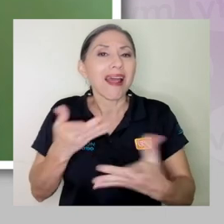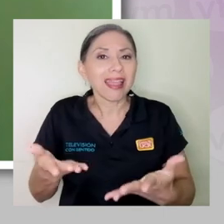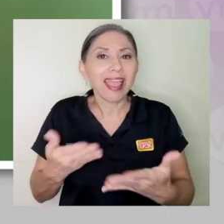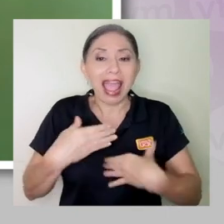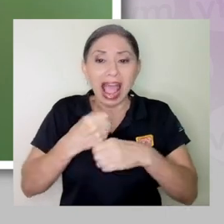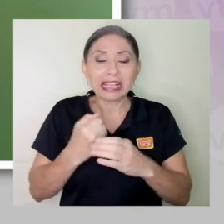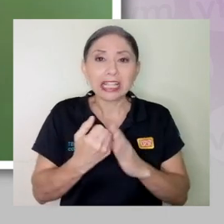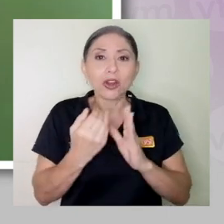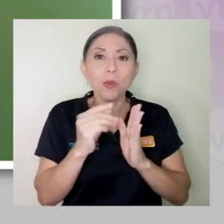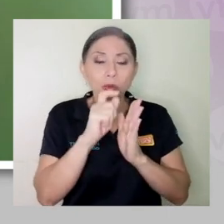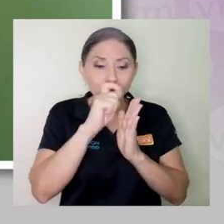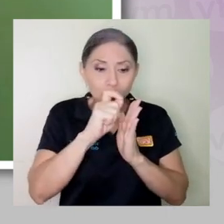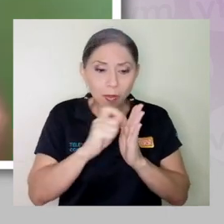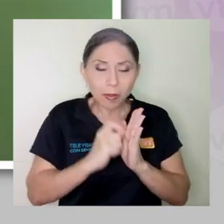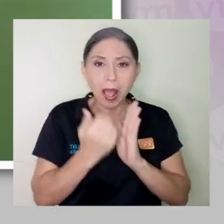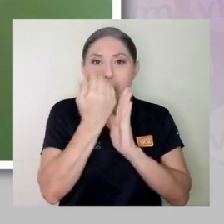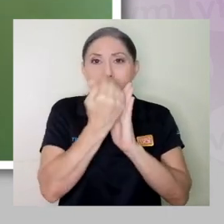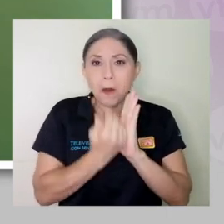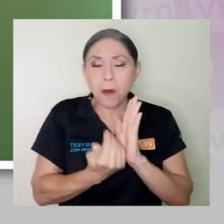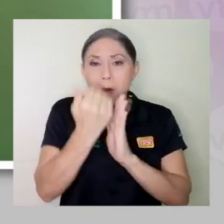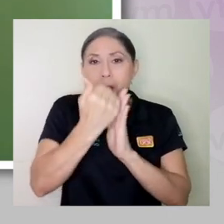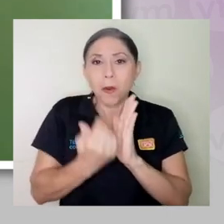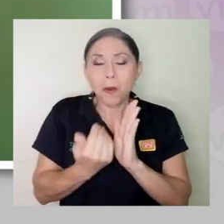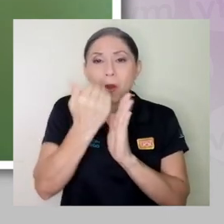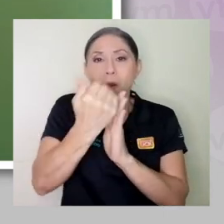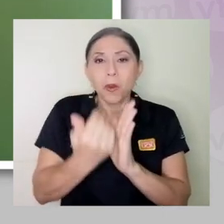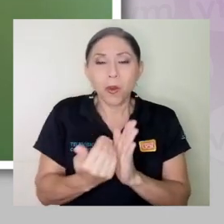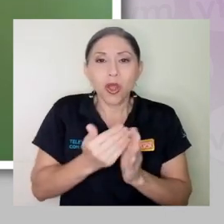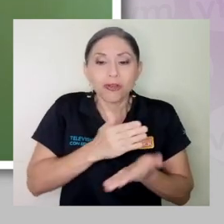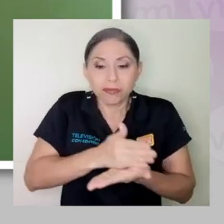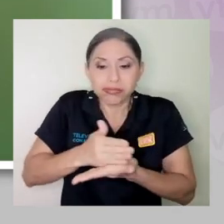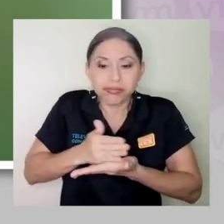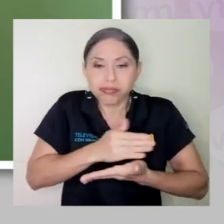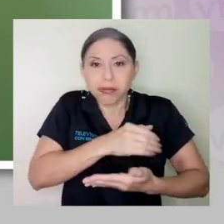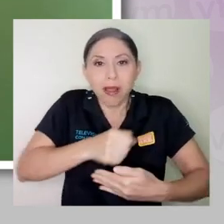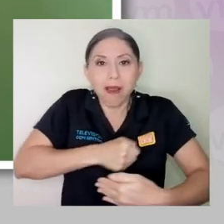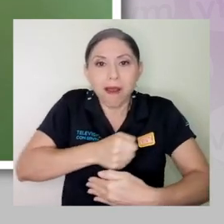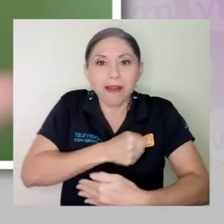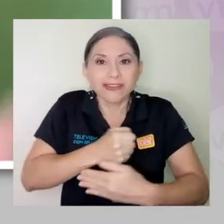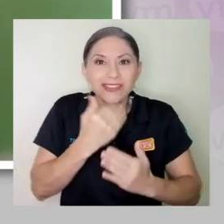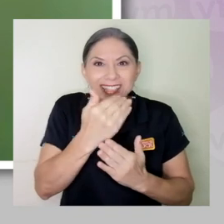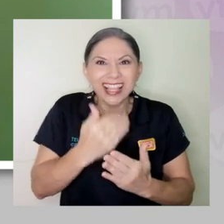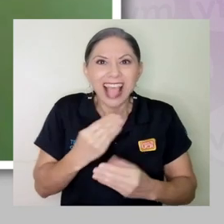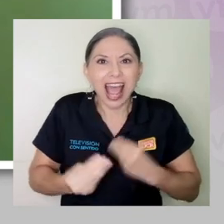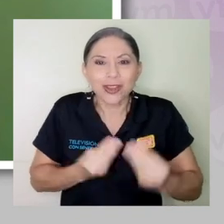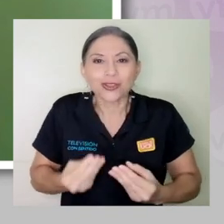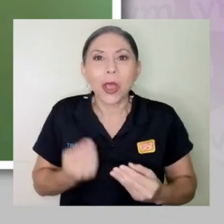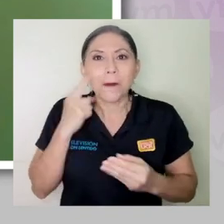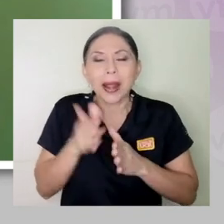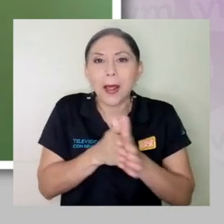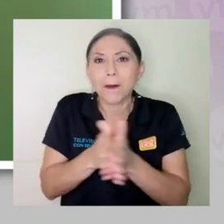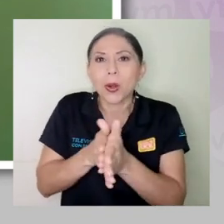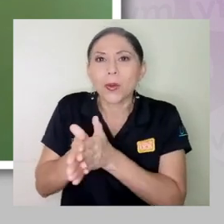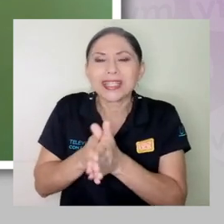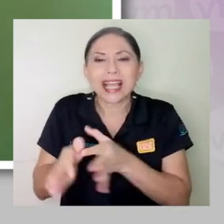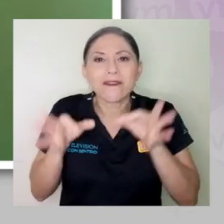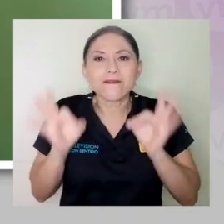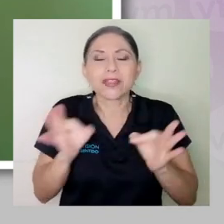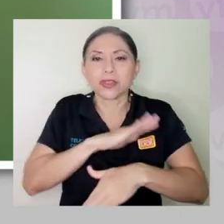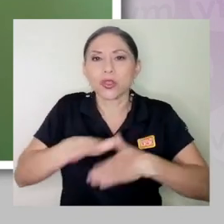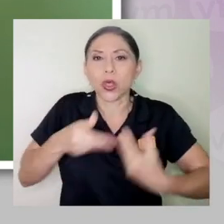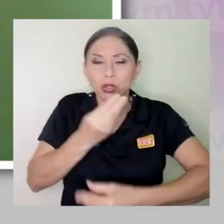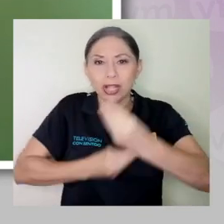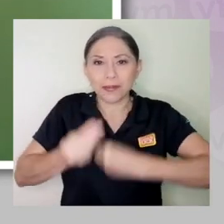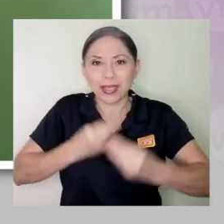tratar de generar recetarios y cosas así con respecto a cómo aprovechar al máximo los alimentos y todas